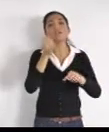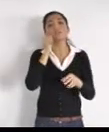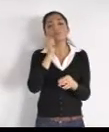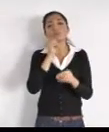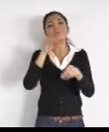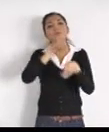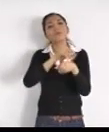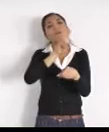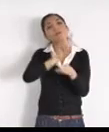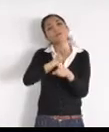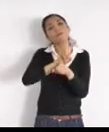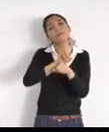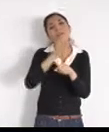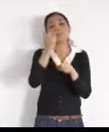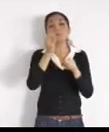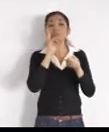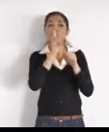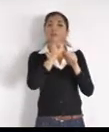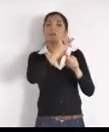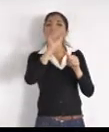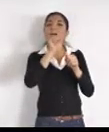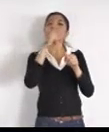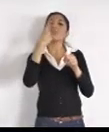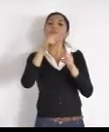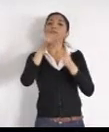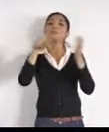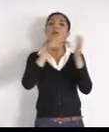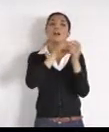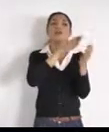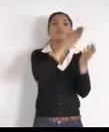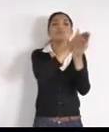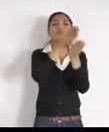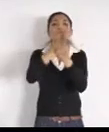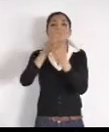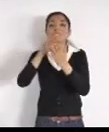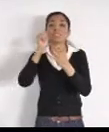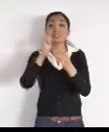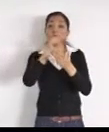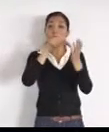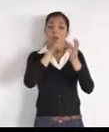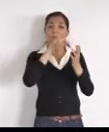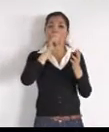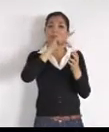específico, en villas de la hacienda, tomo nota, de esta gestión, para poderlo, resolver a la brevedad,